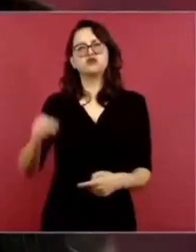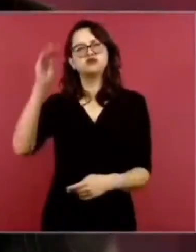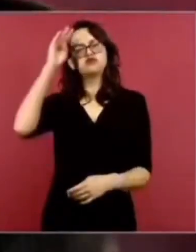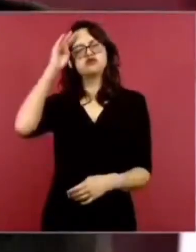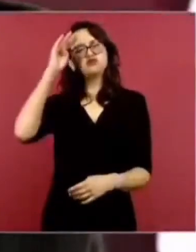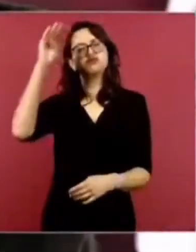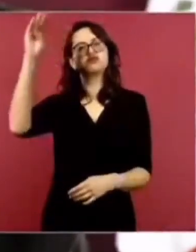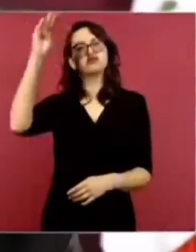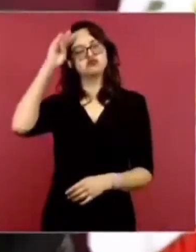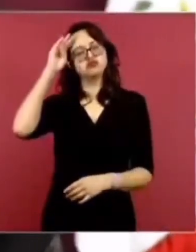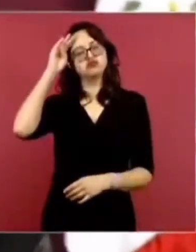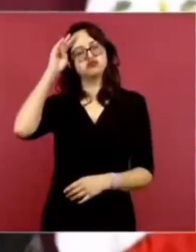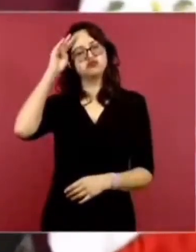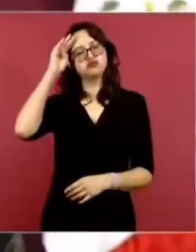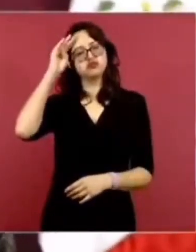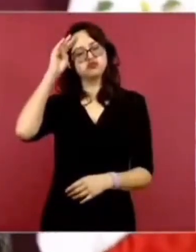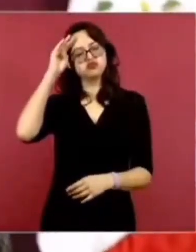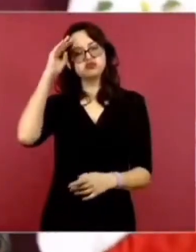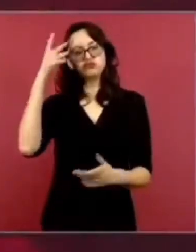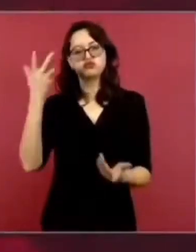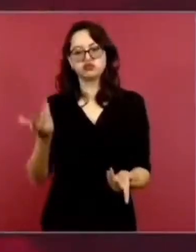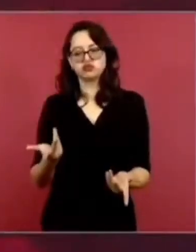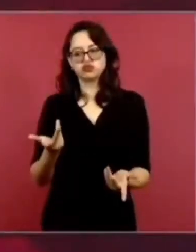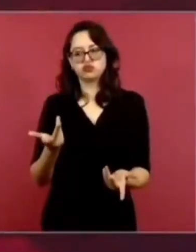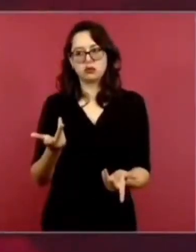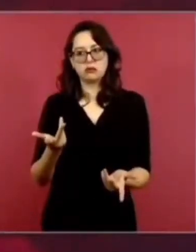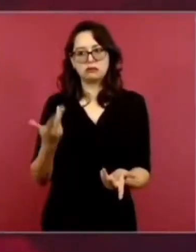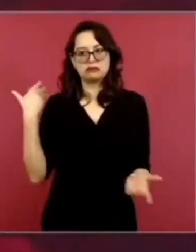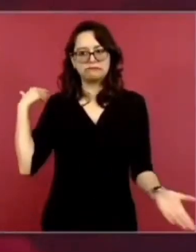cosas como estaban,